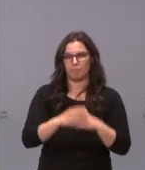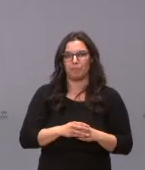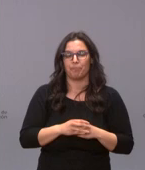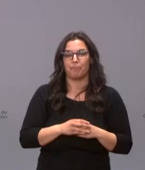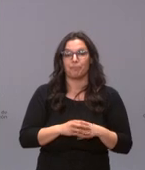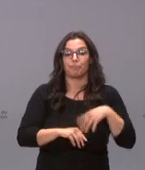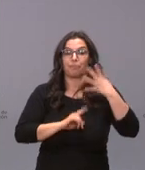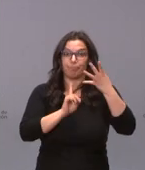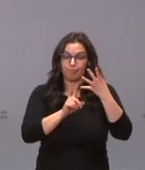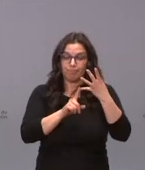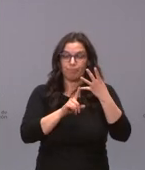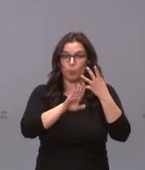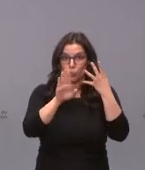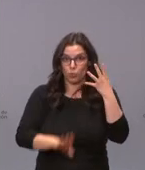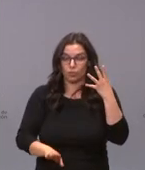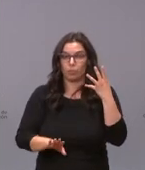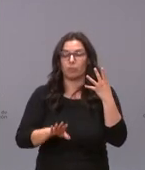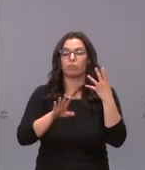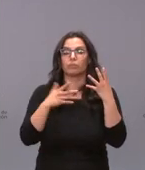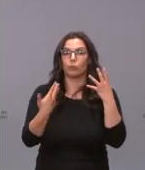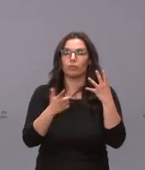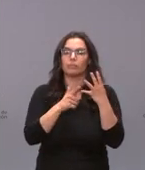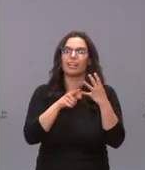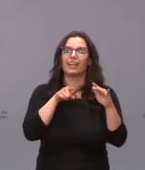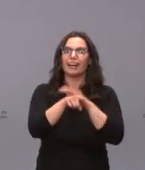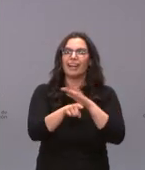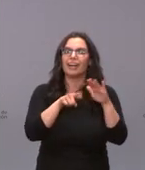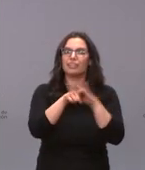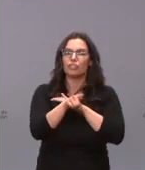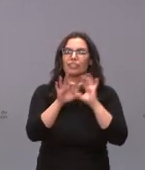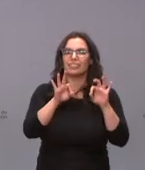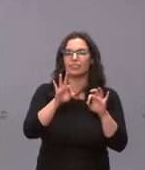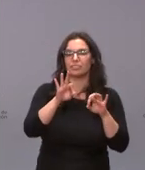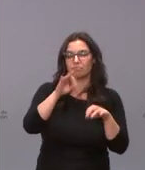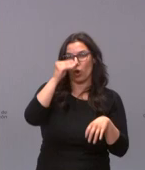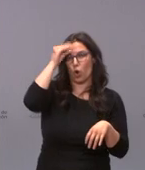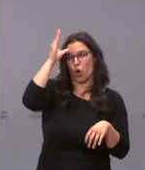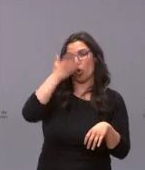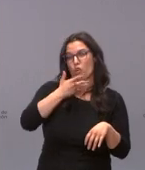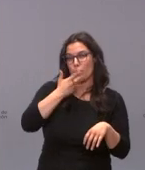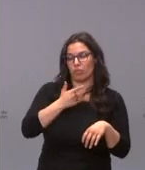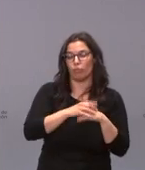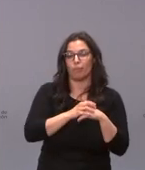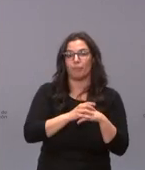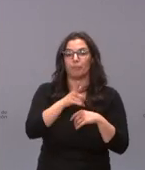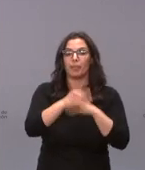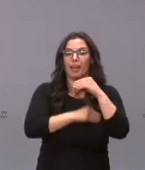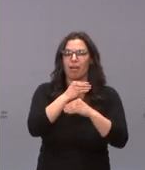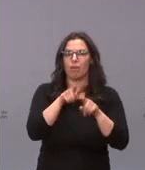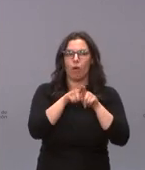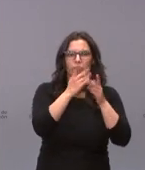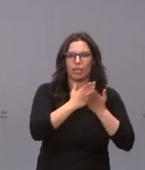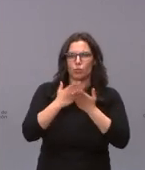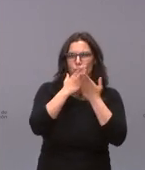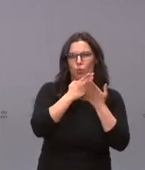de las actuaciones en el ámbito de compliance será el de gestión del conocimiento, que va a consistir en la realización de estudios